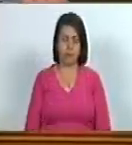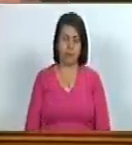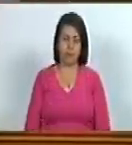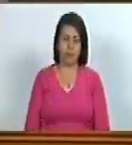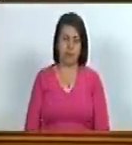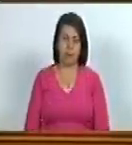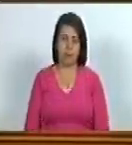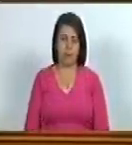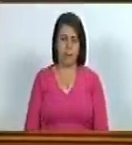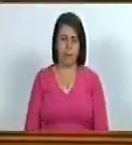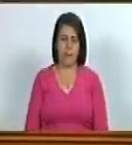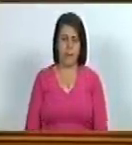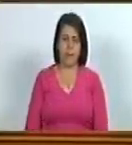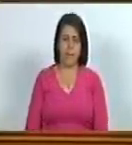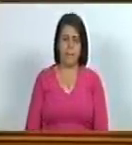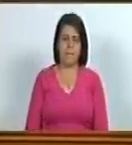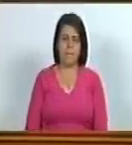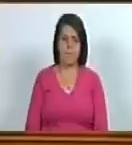gracias